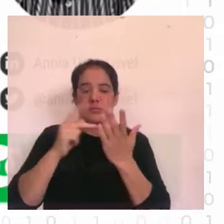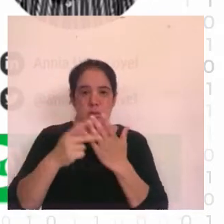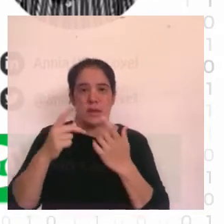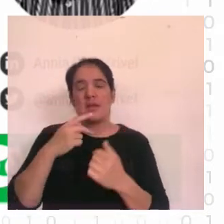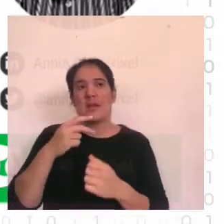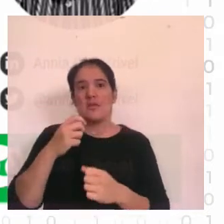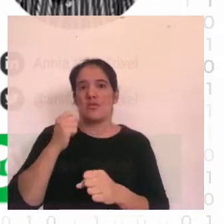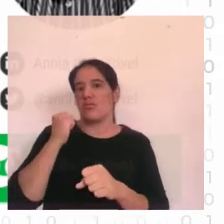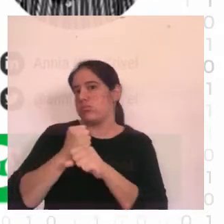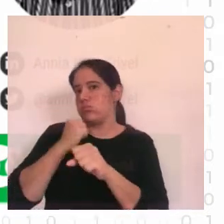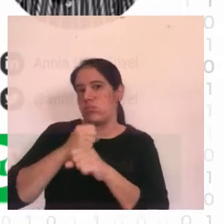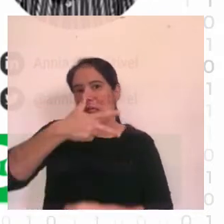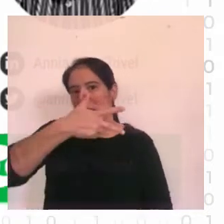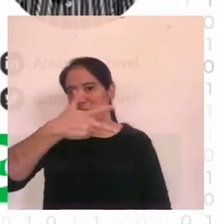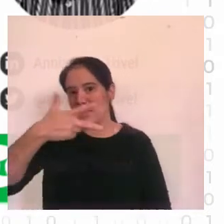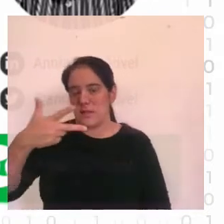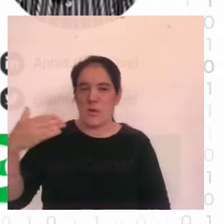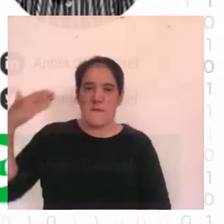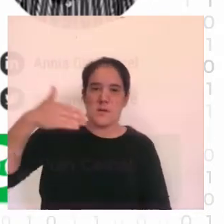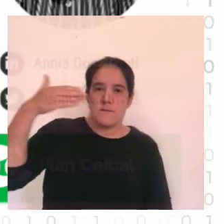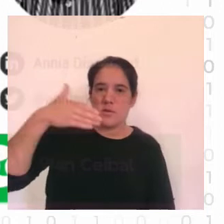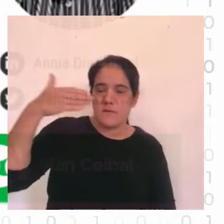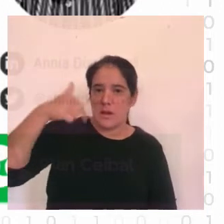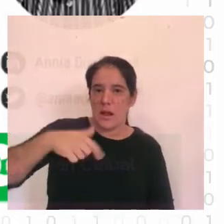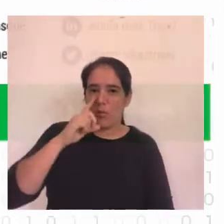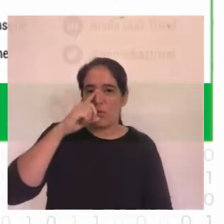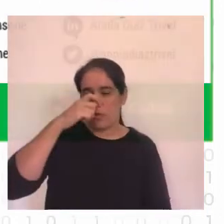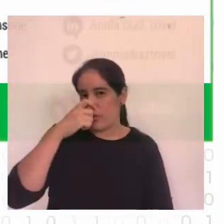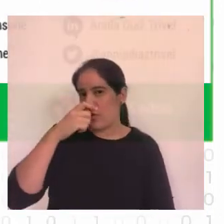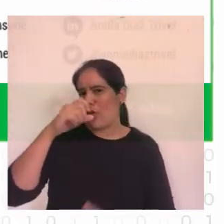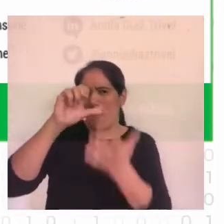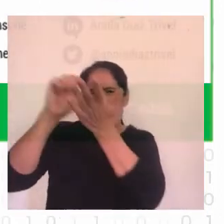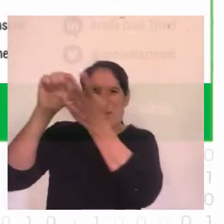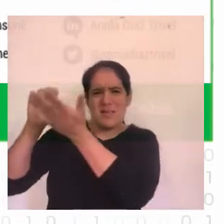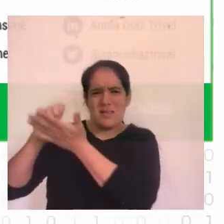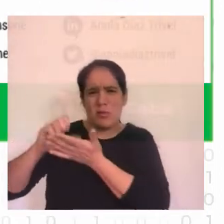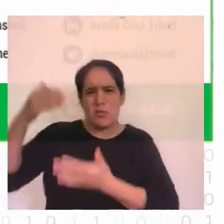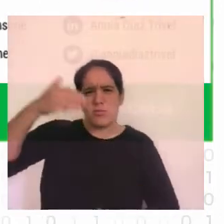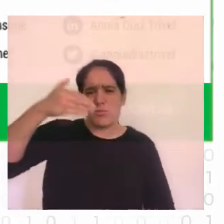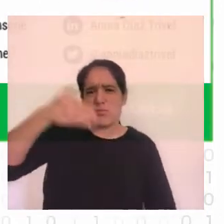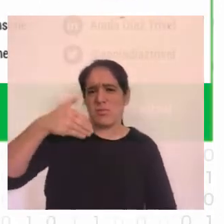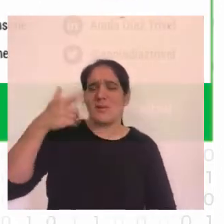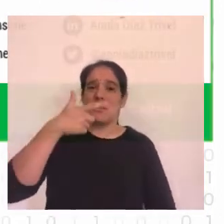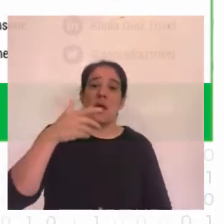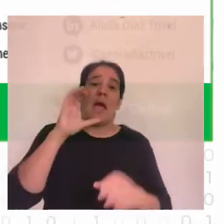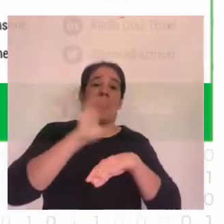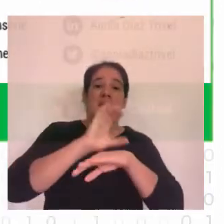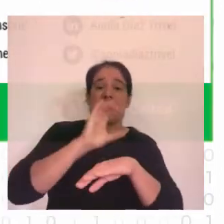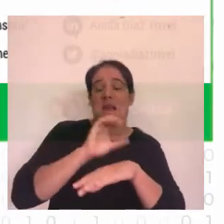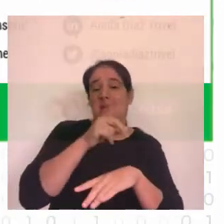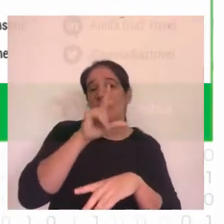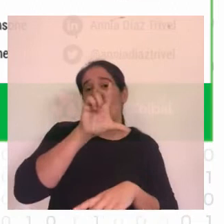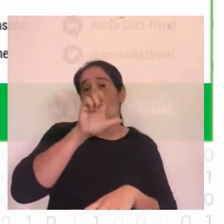semanas donde vinieron los instructores del MIT acá a Montevideo nos dieron clases en el LATU y se enfocaba en la aplicación del